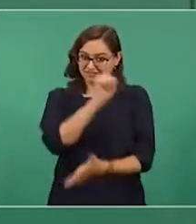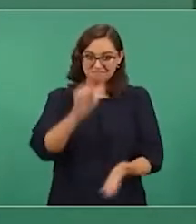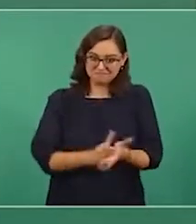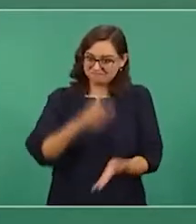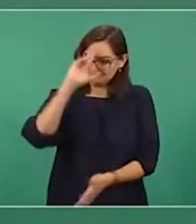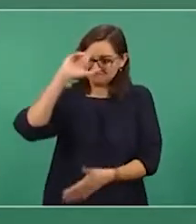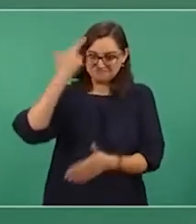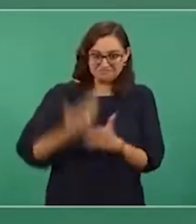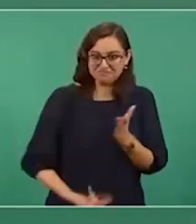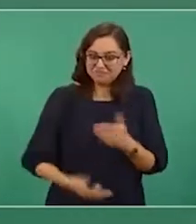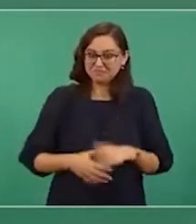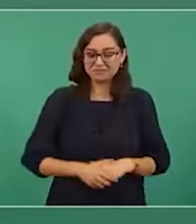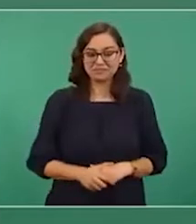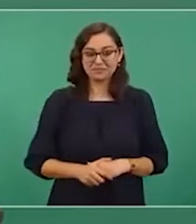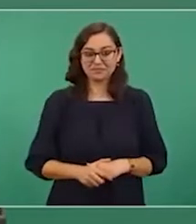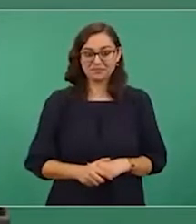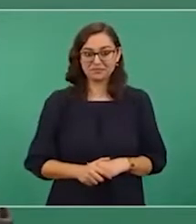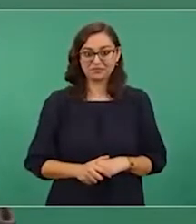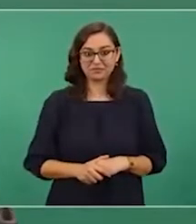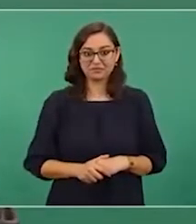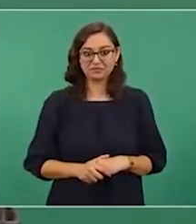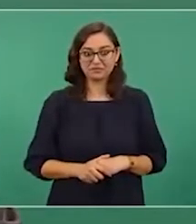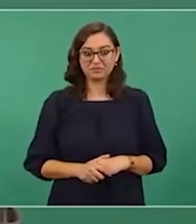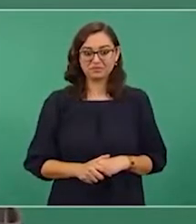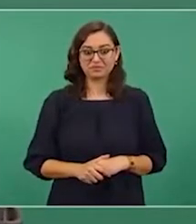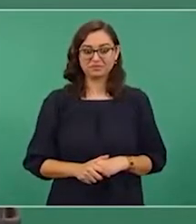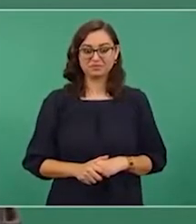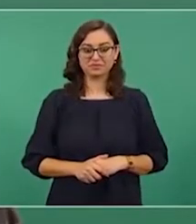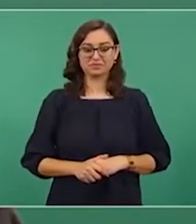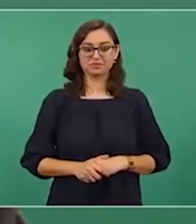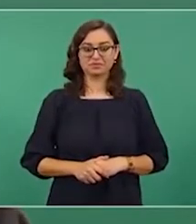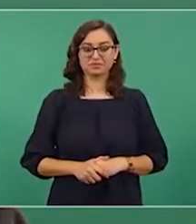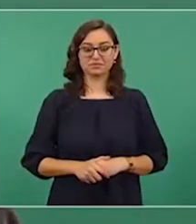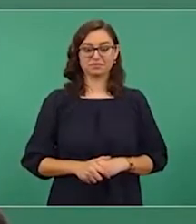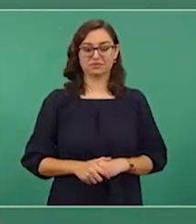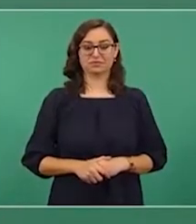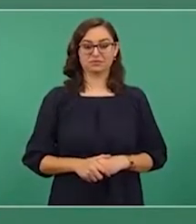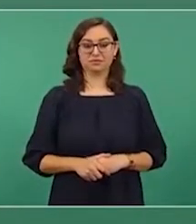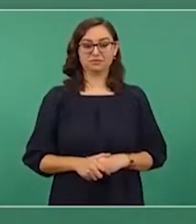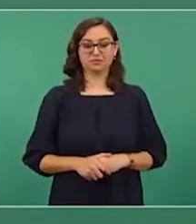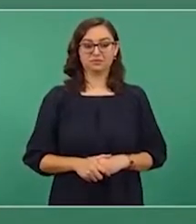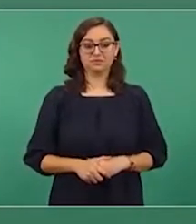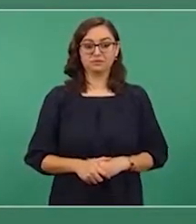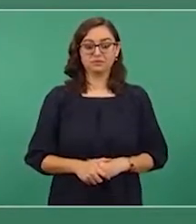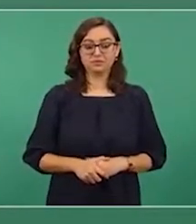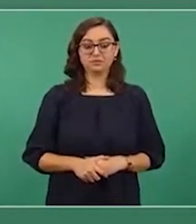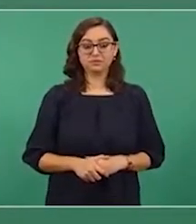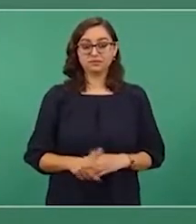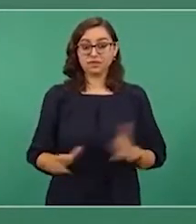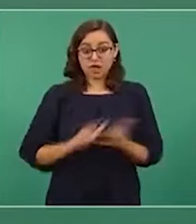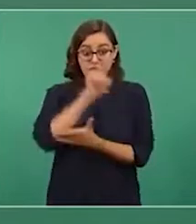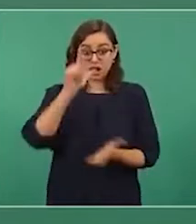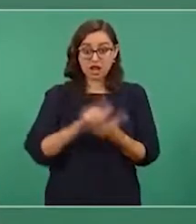o qué, nada más ese delincuente,